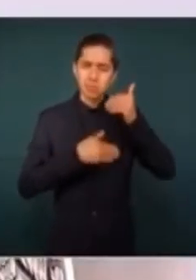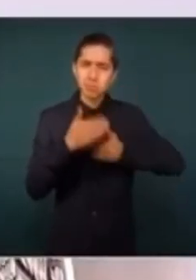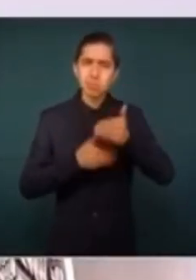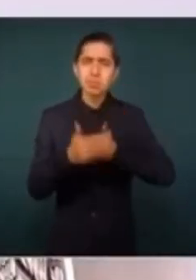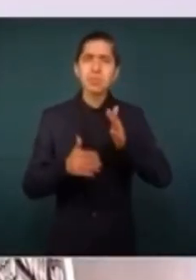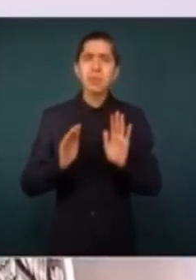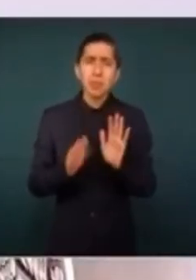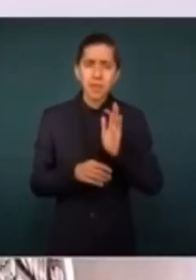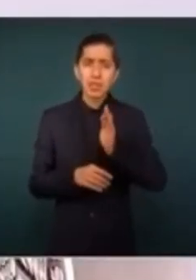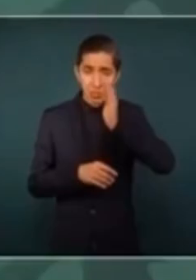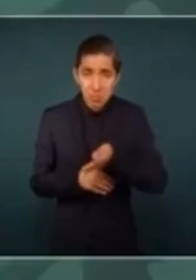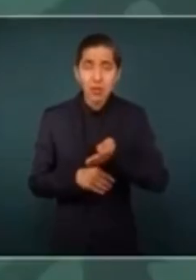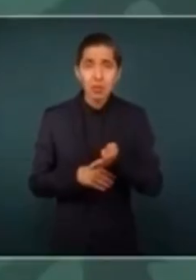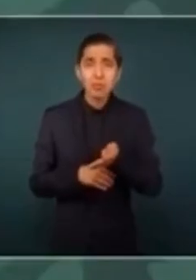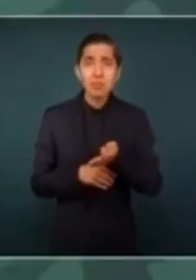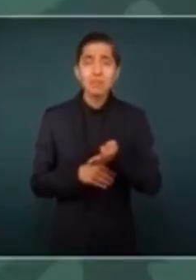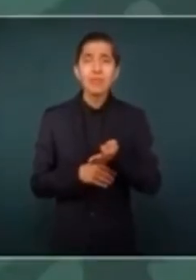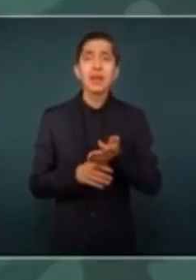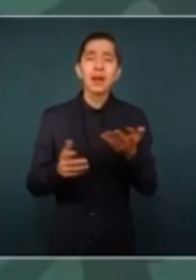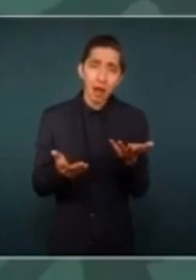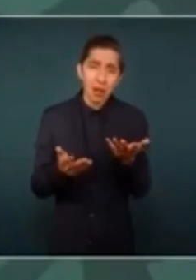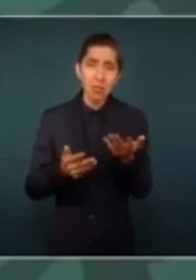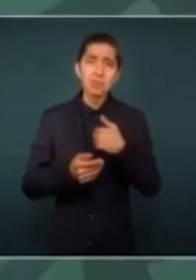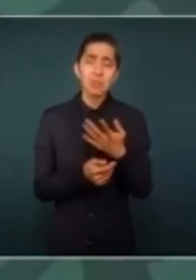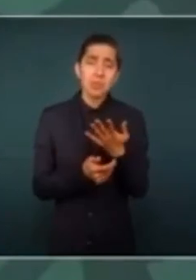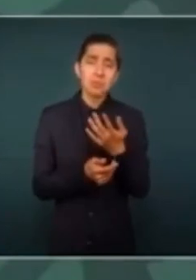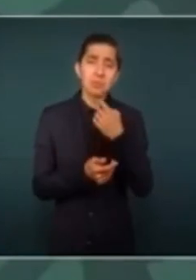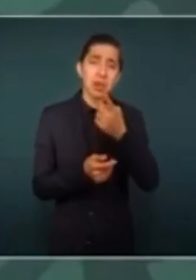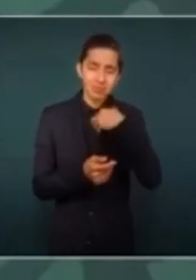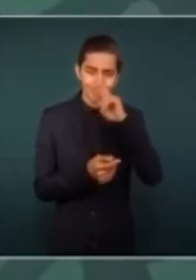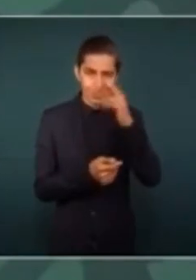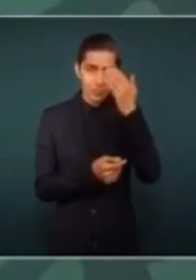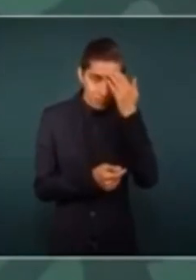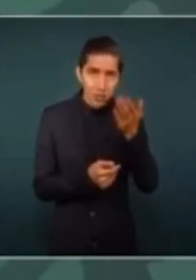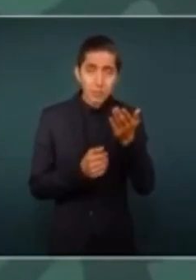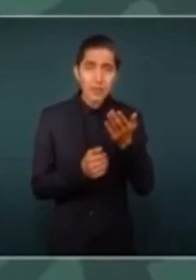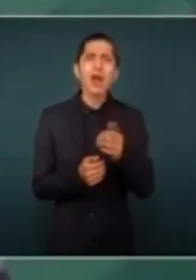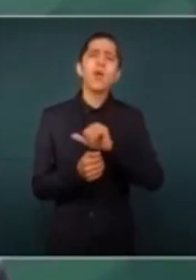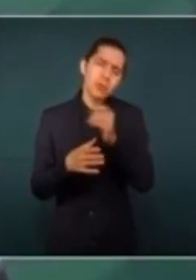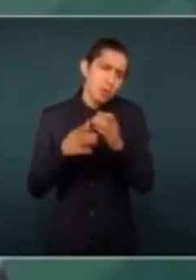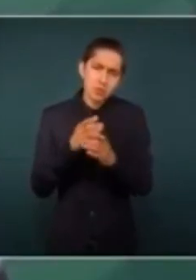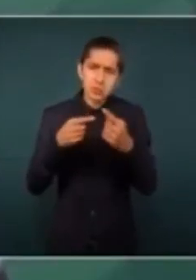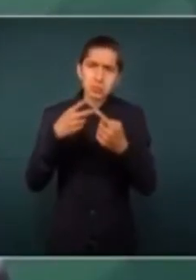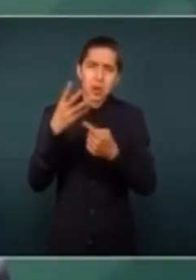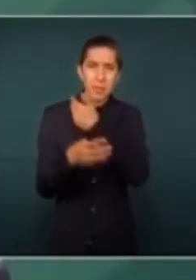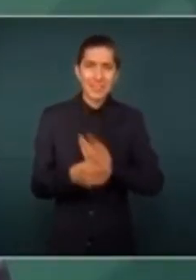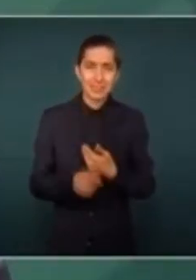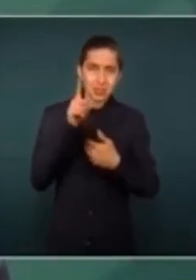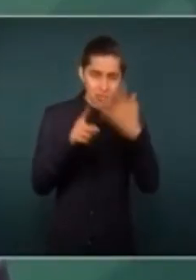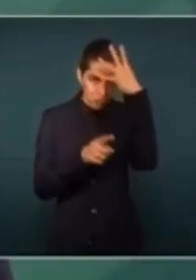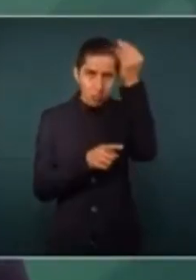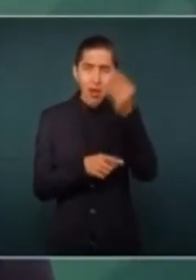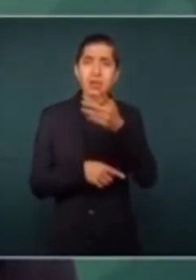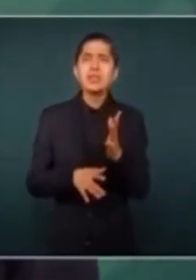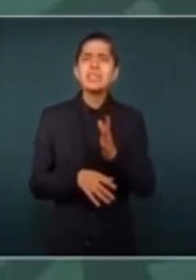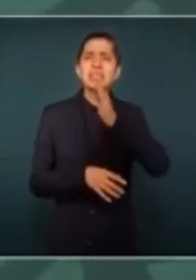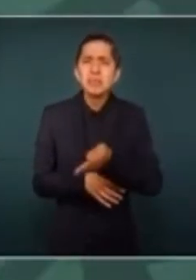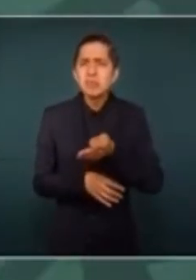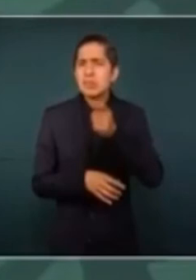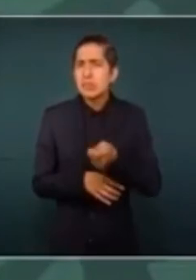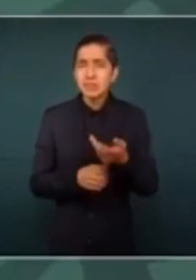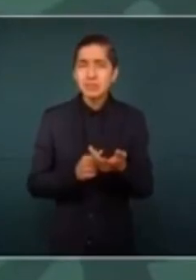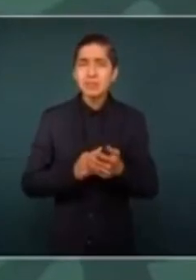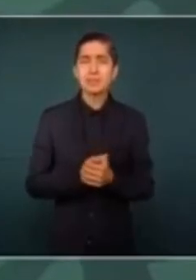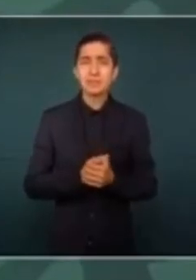se aceptó, y es de las cosas que le tengo que reconocer, entre otras, al presidente Donald Trump, se aceptó que